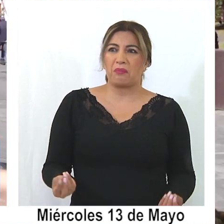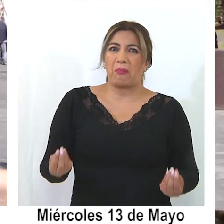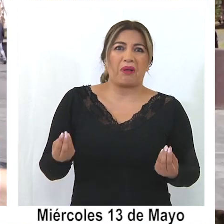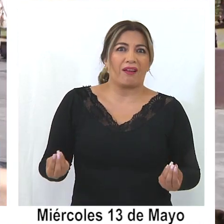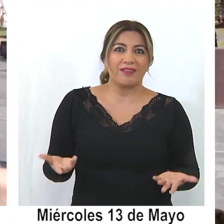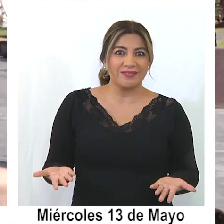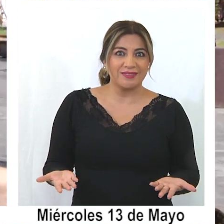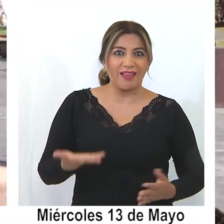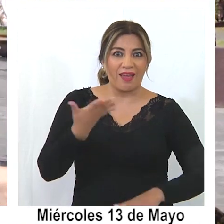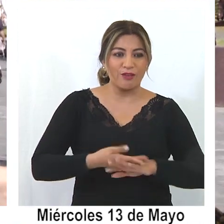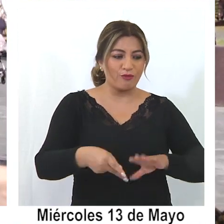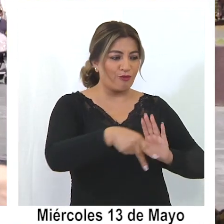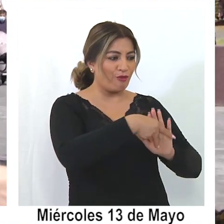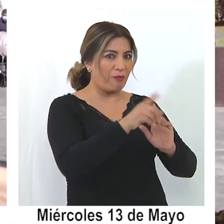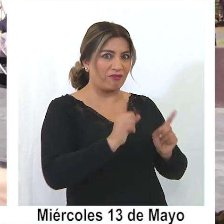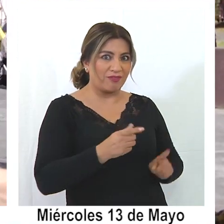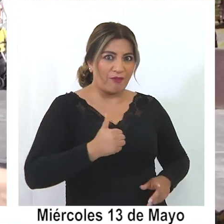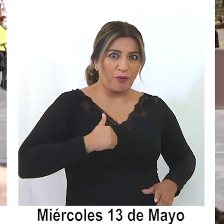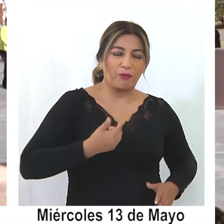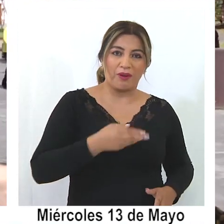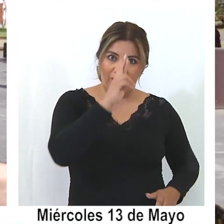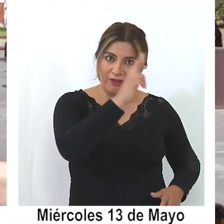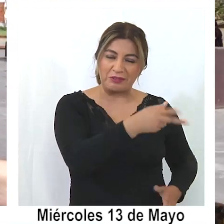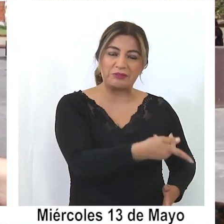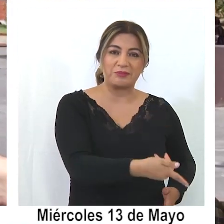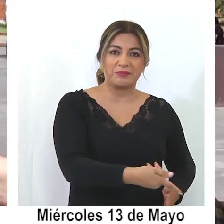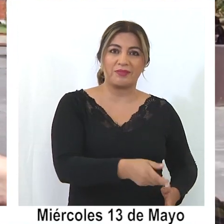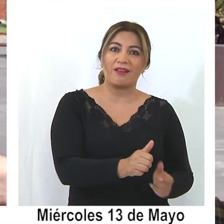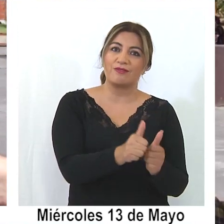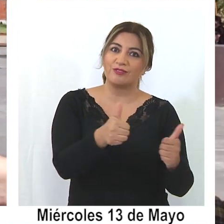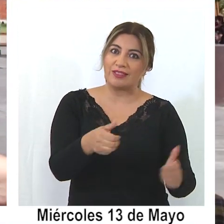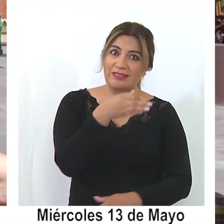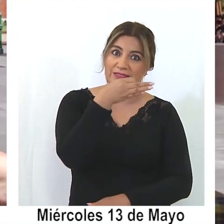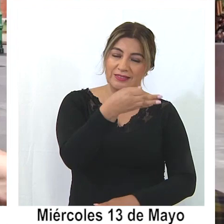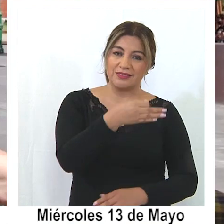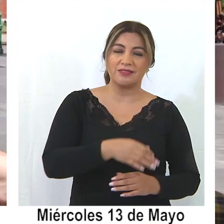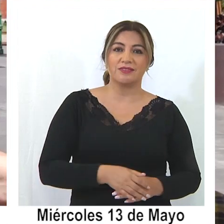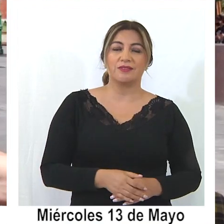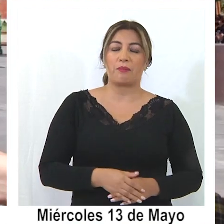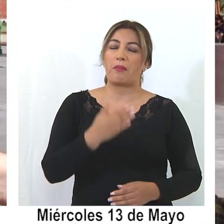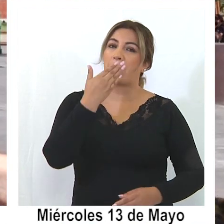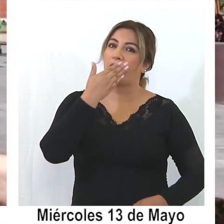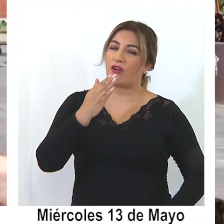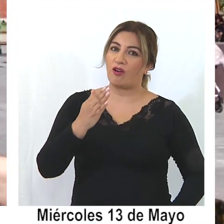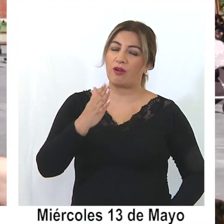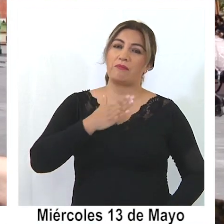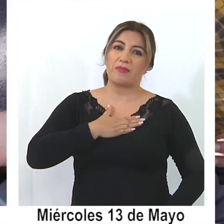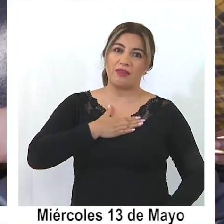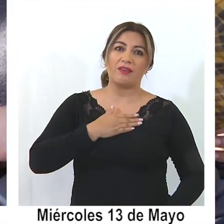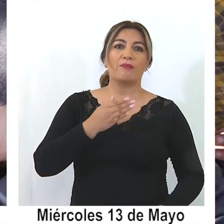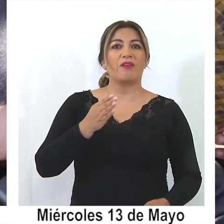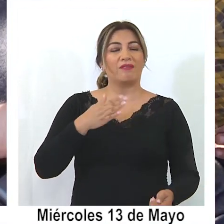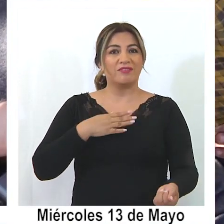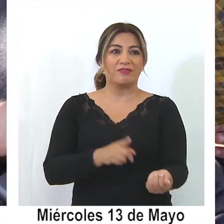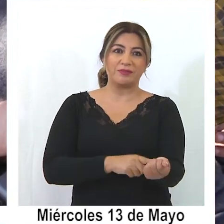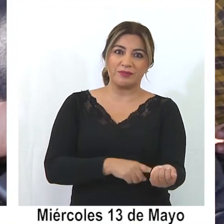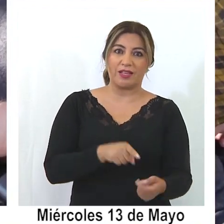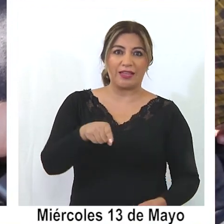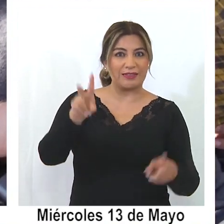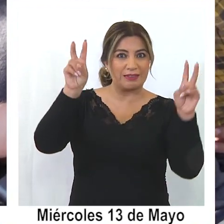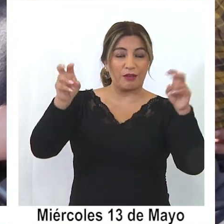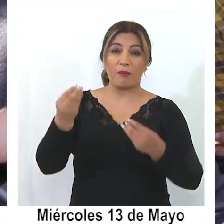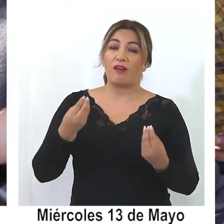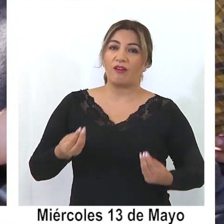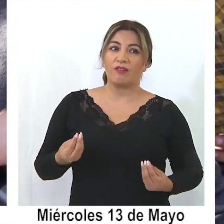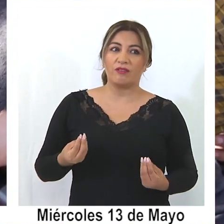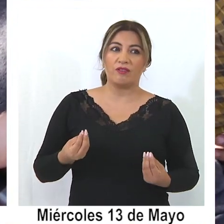sentido, si hay una normativa. Hay que respetar las normas que dice la autoridad, por el bien de nosotros, por el bien de nuestra familia. Esto, obviamente,